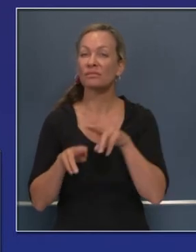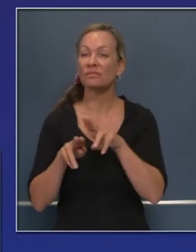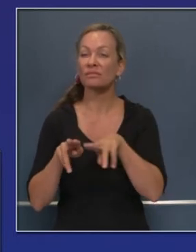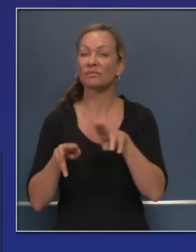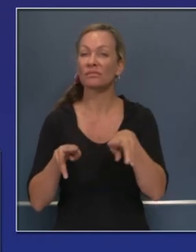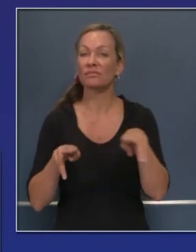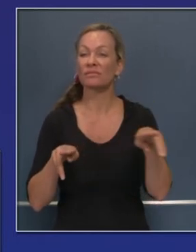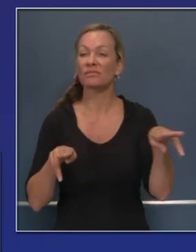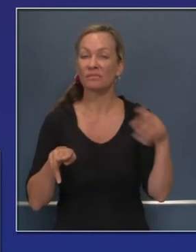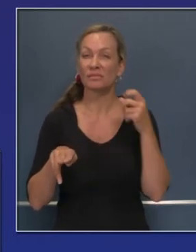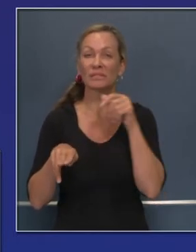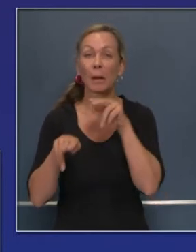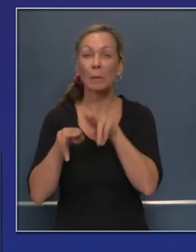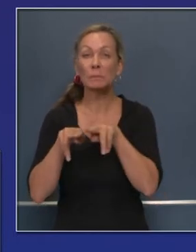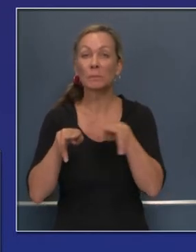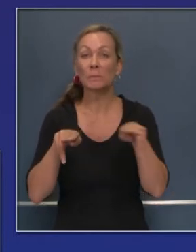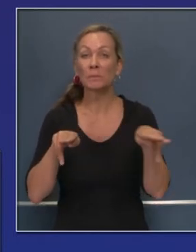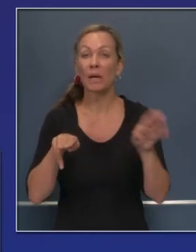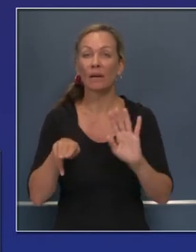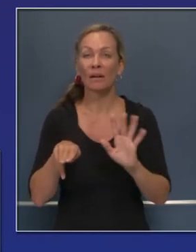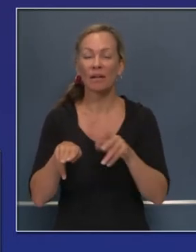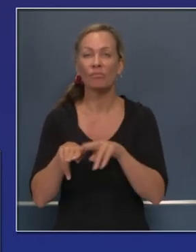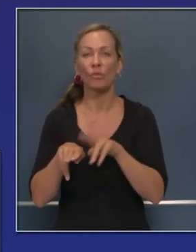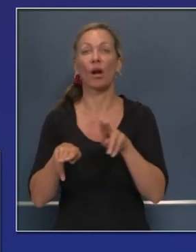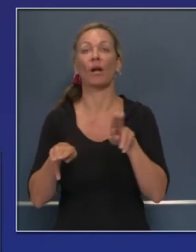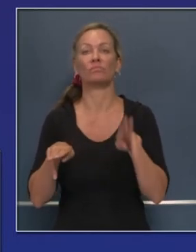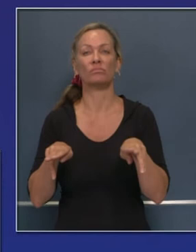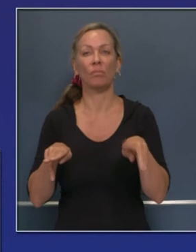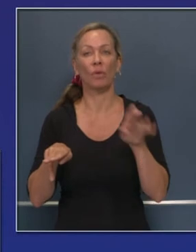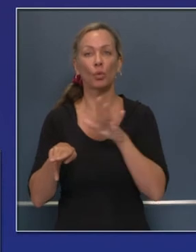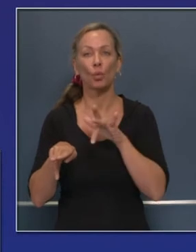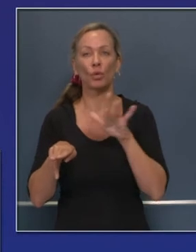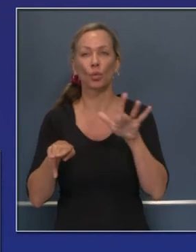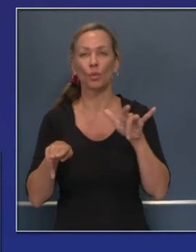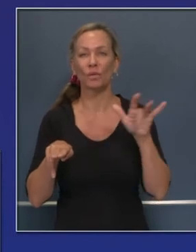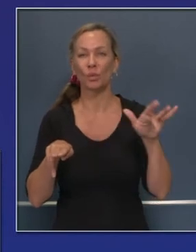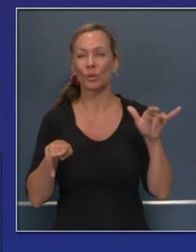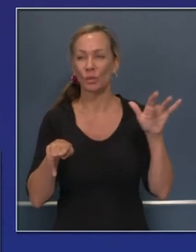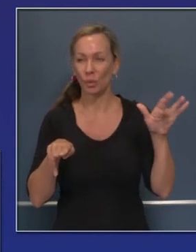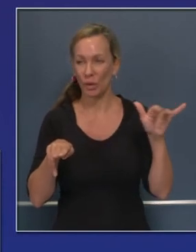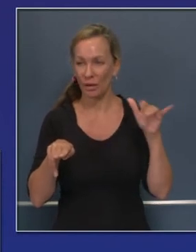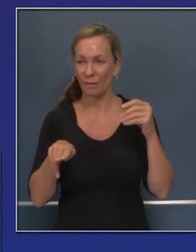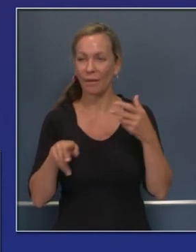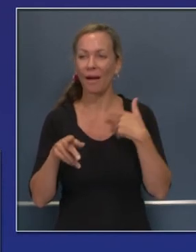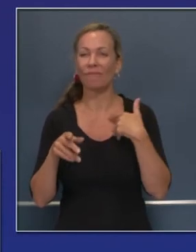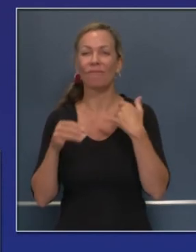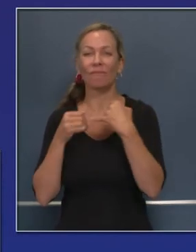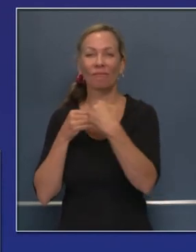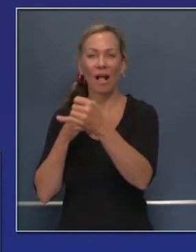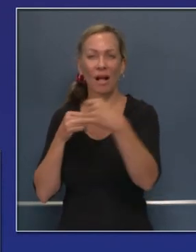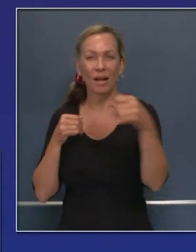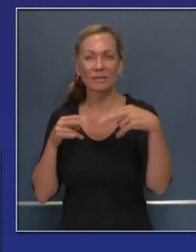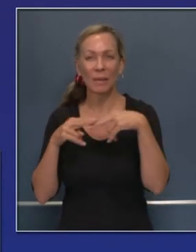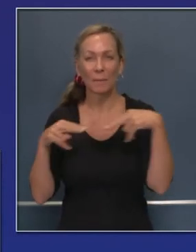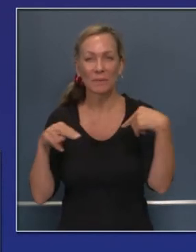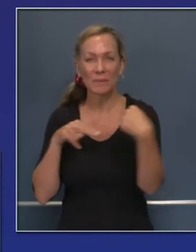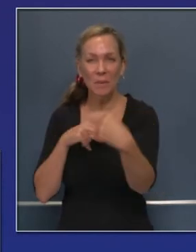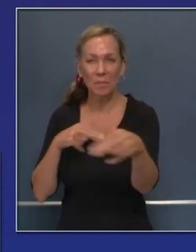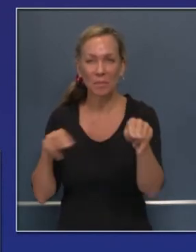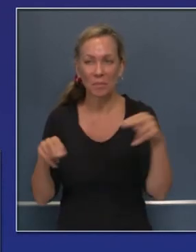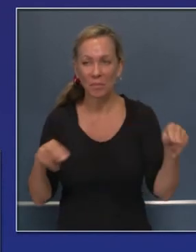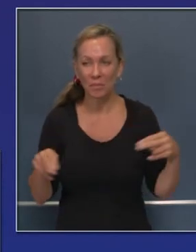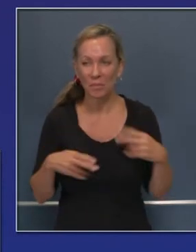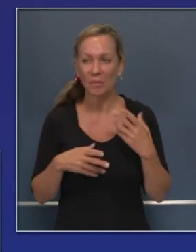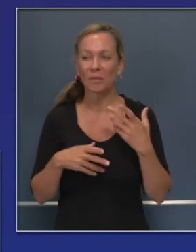10 pies de distancia. Había también cintas adhesivas marcando las distancias en paredes y en baños. Y en otros lugares había purificadores de